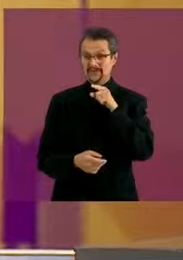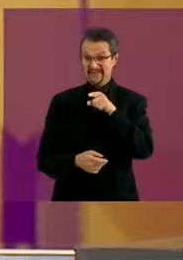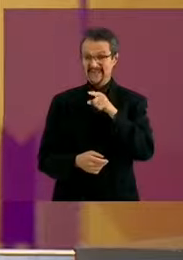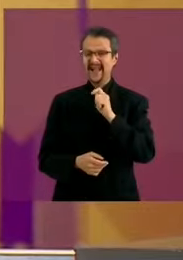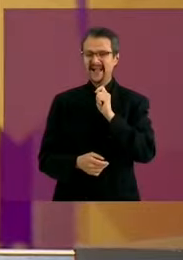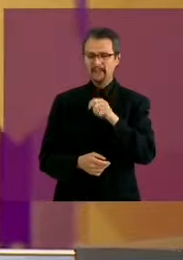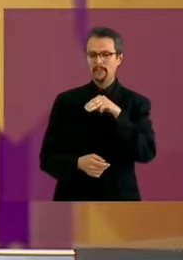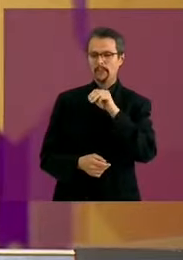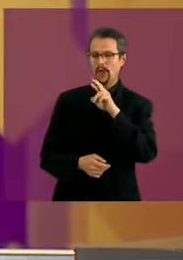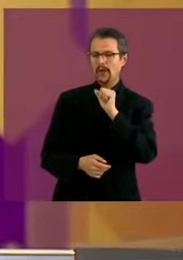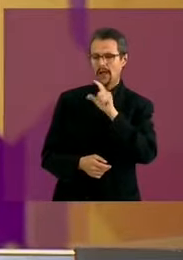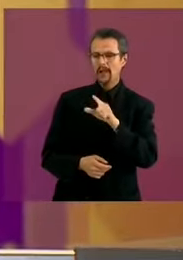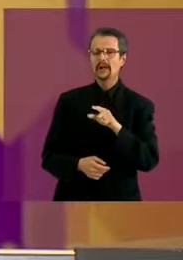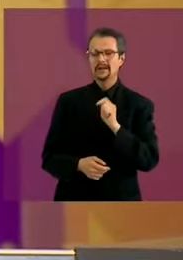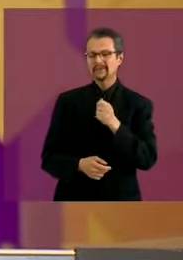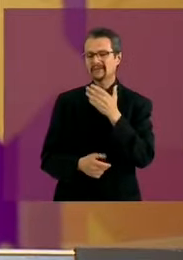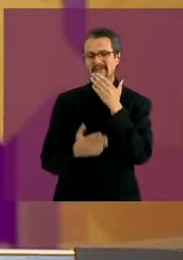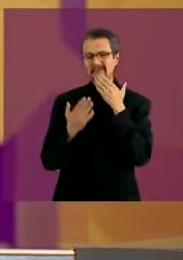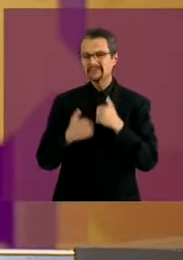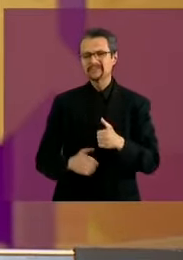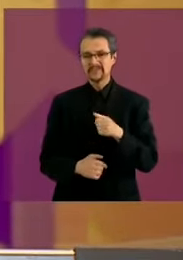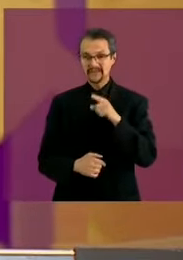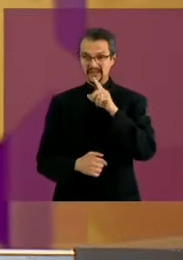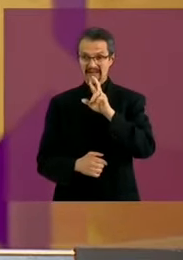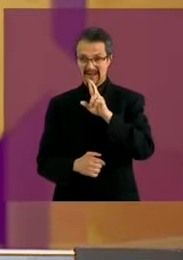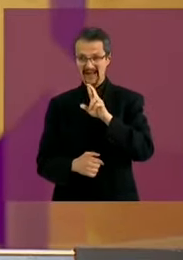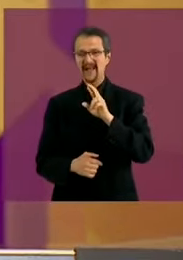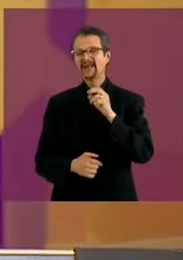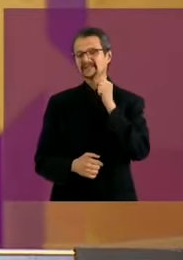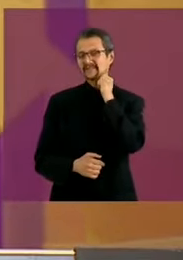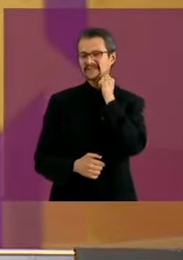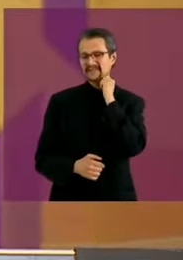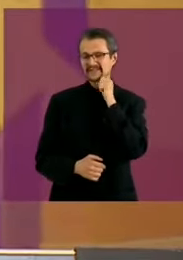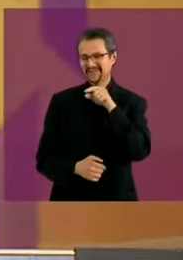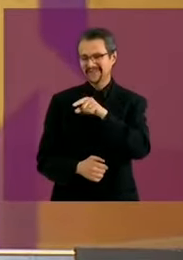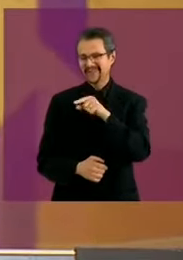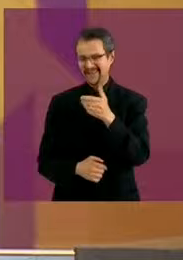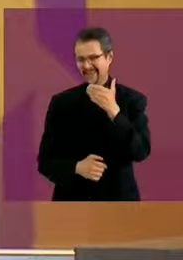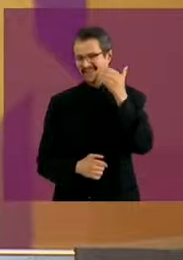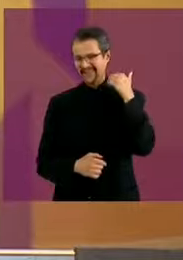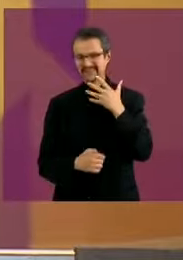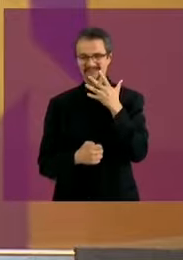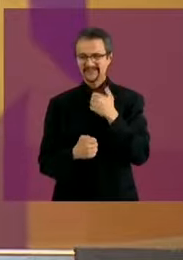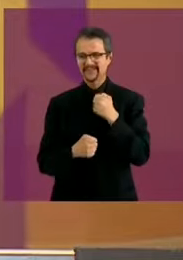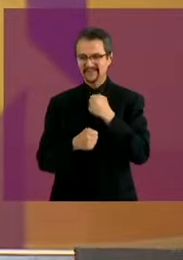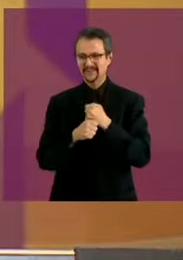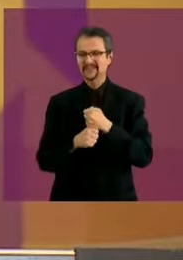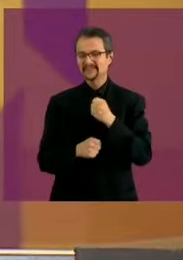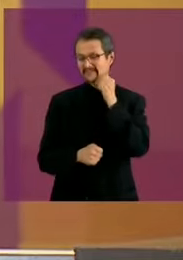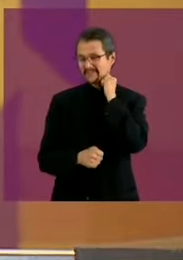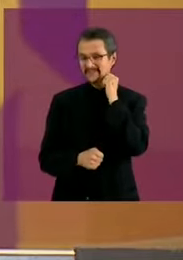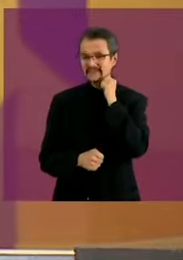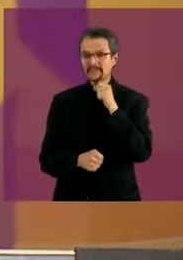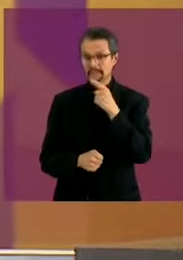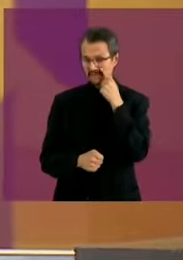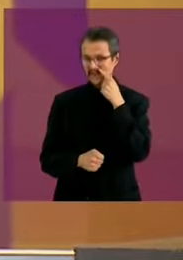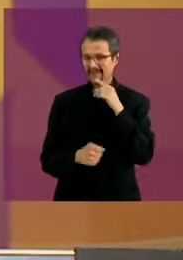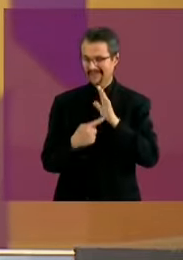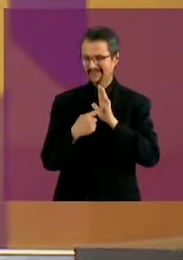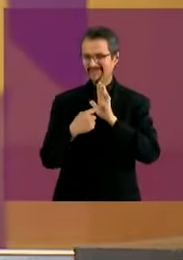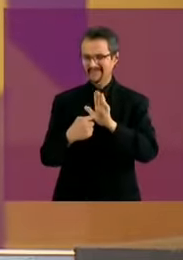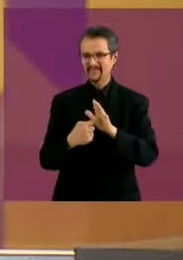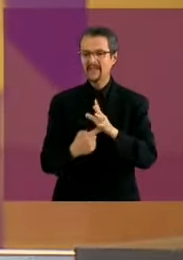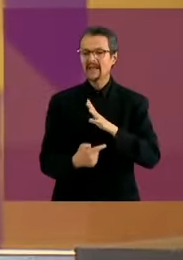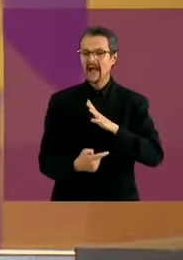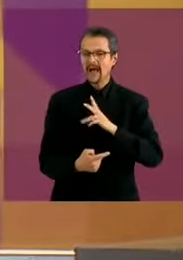estas son las iniciativas de la senadora Xochitl Galvez en materia educativa durante sus cinco años como senadora. Más de cinco años, cero. Nada